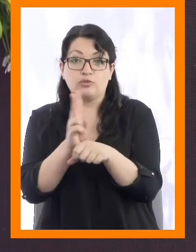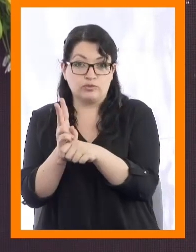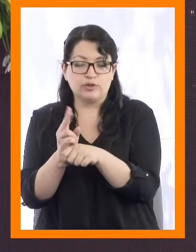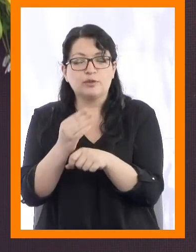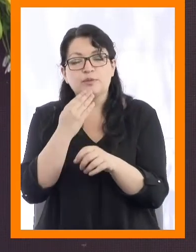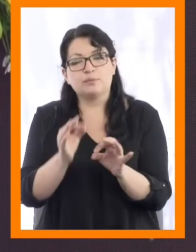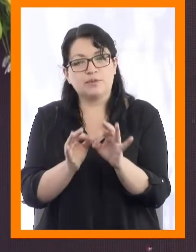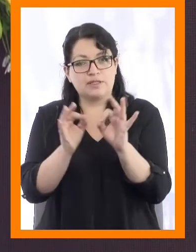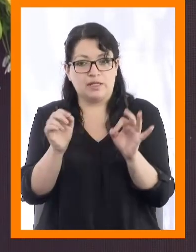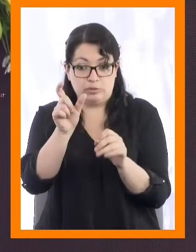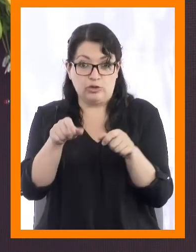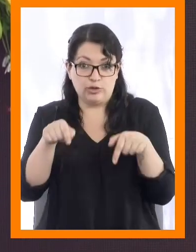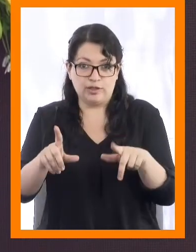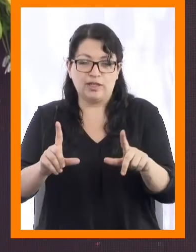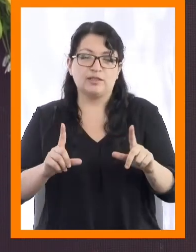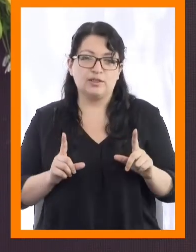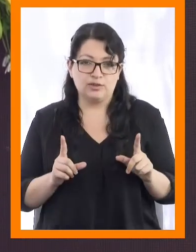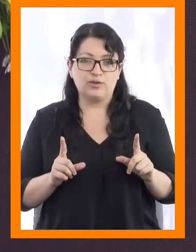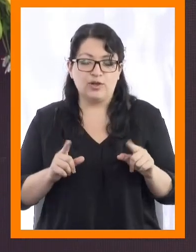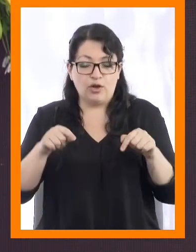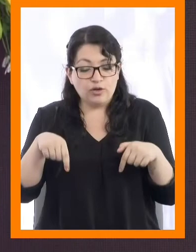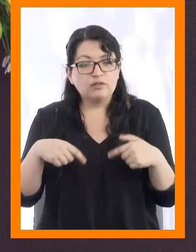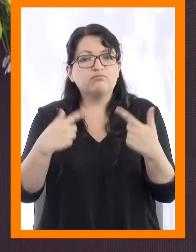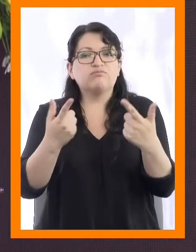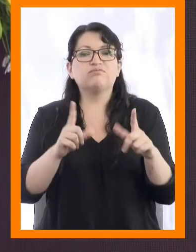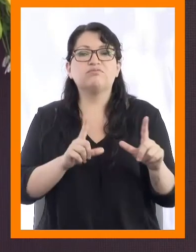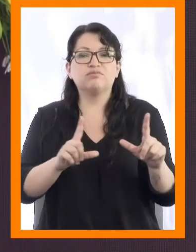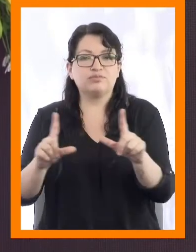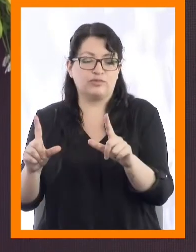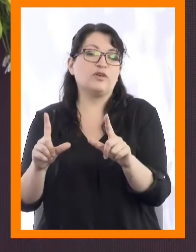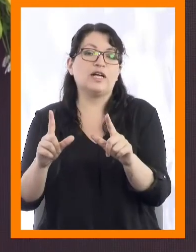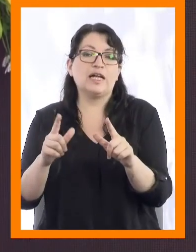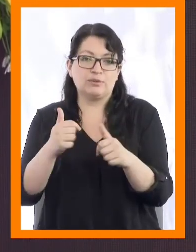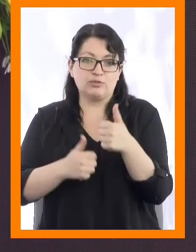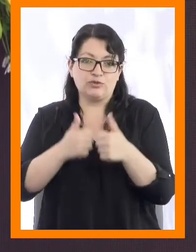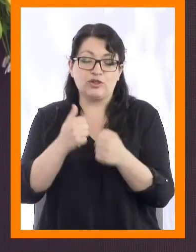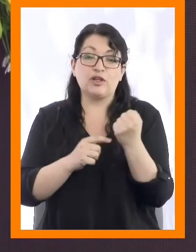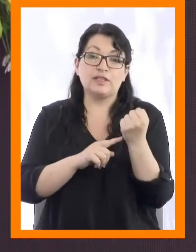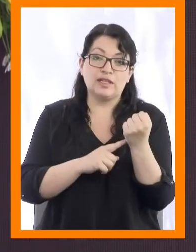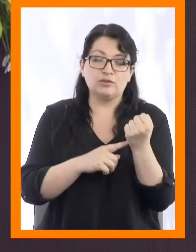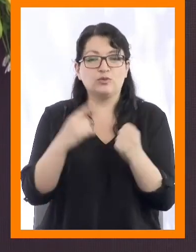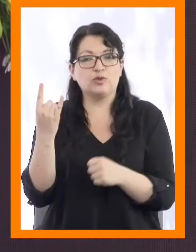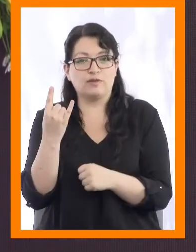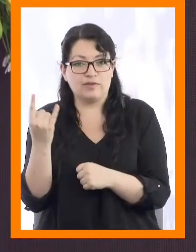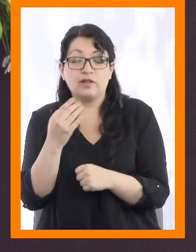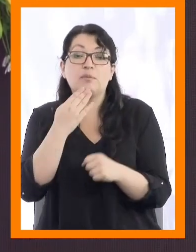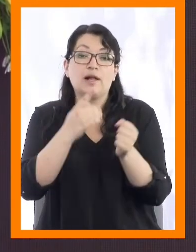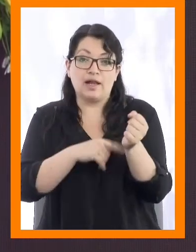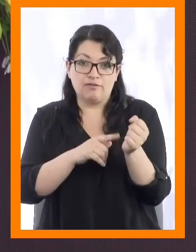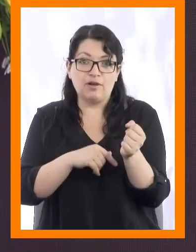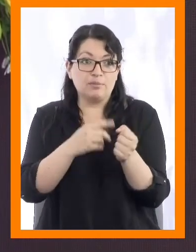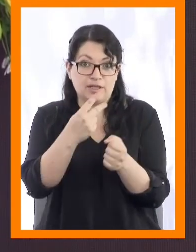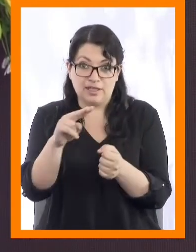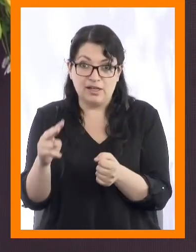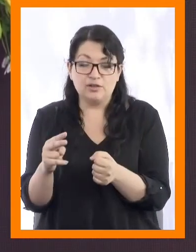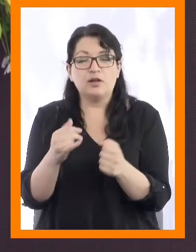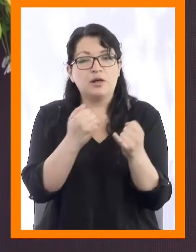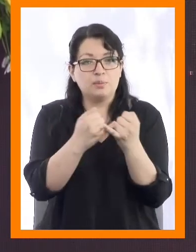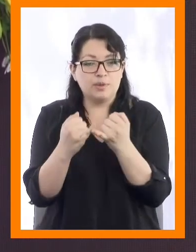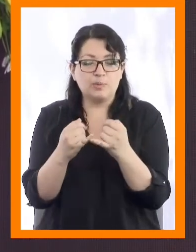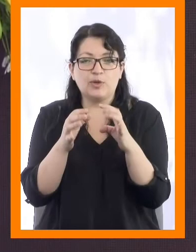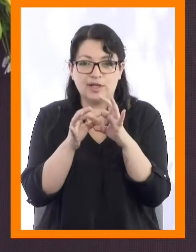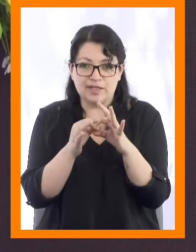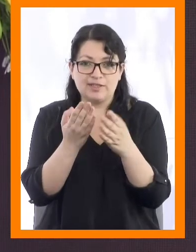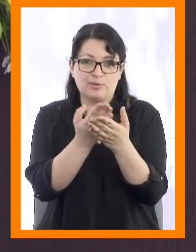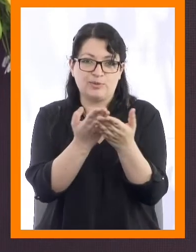especialmente a los egresados, que hoy recibirán sus grados académicos, títulos profesionales y técnicos, a sus familiares y amigos, gracias por estar